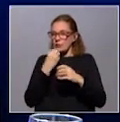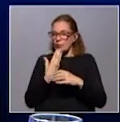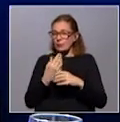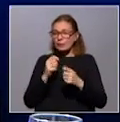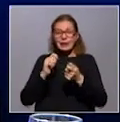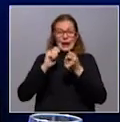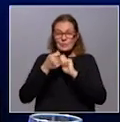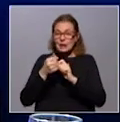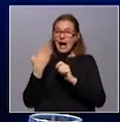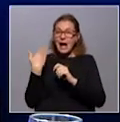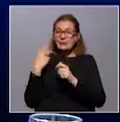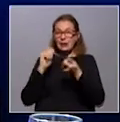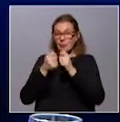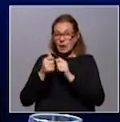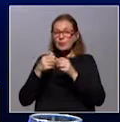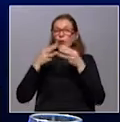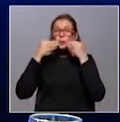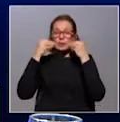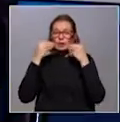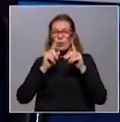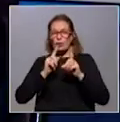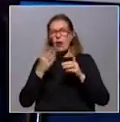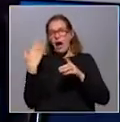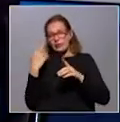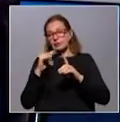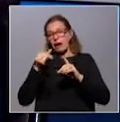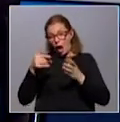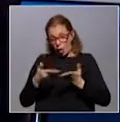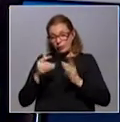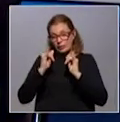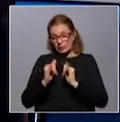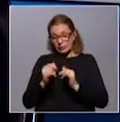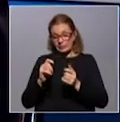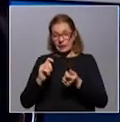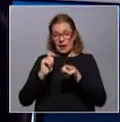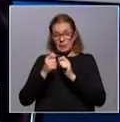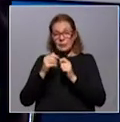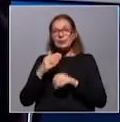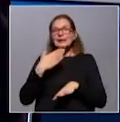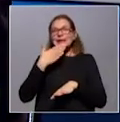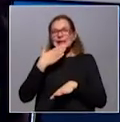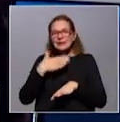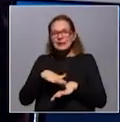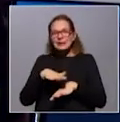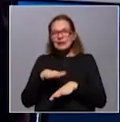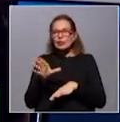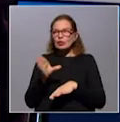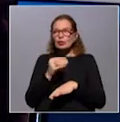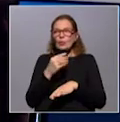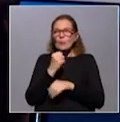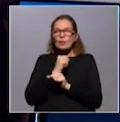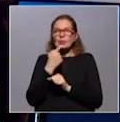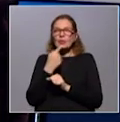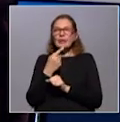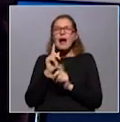cambiando, que antes no pedían barbijo, después pedían barbijo. Claro, o sea, pero también se tiene que comprender que nosotros no podemos emitir